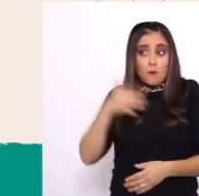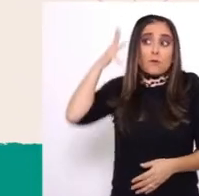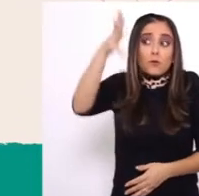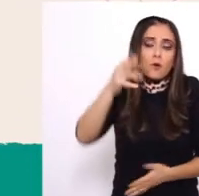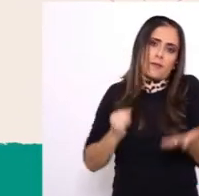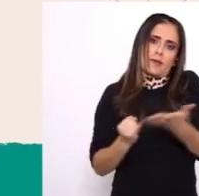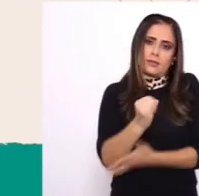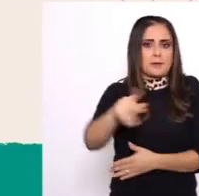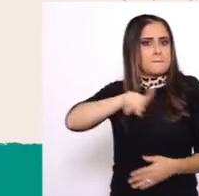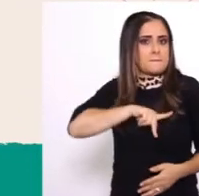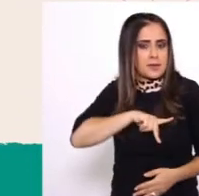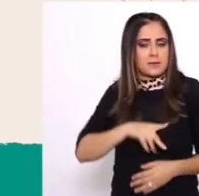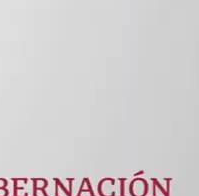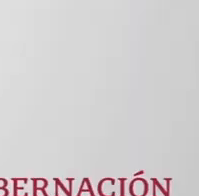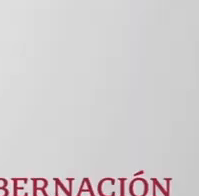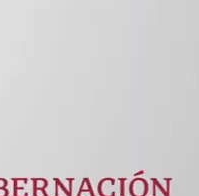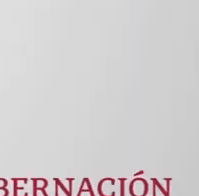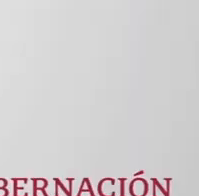Yo decido mi futuro.